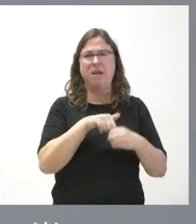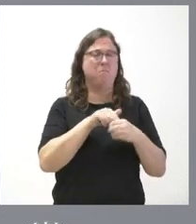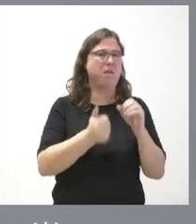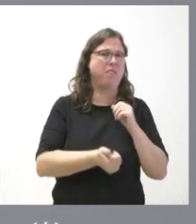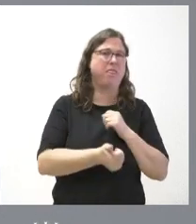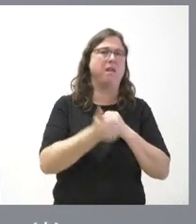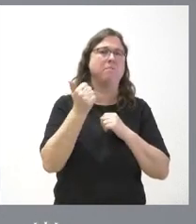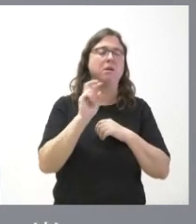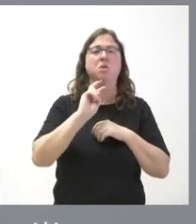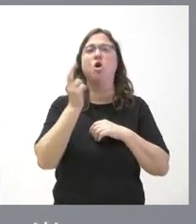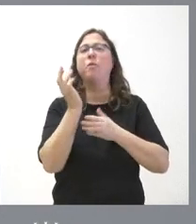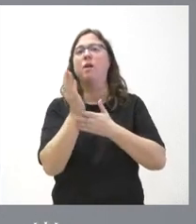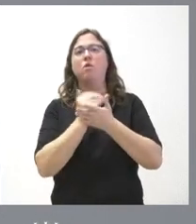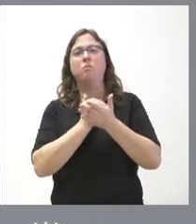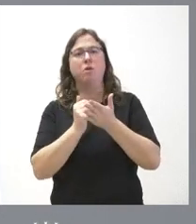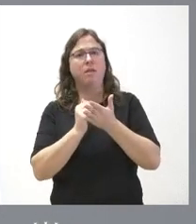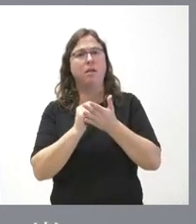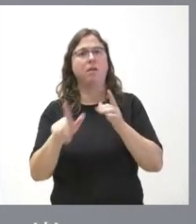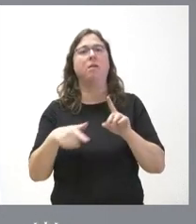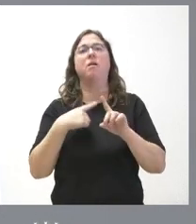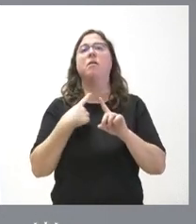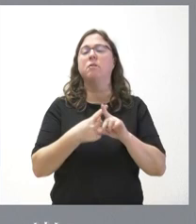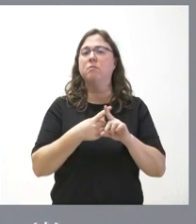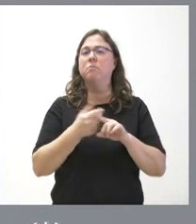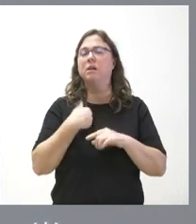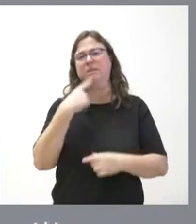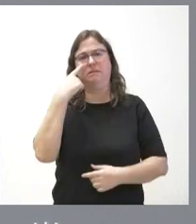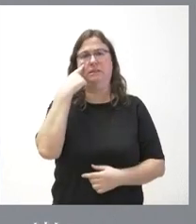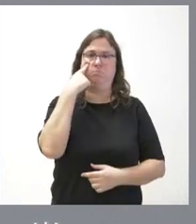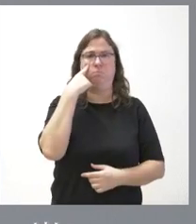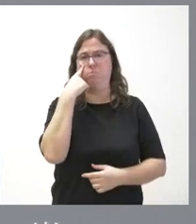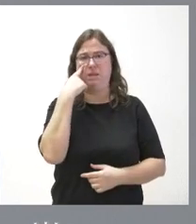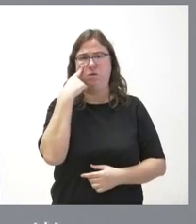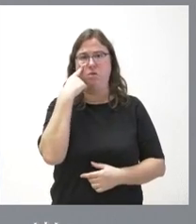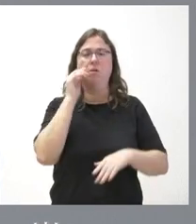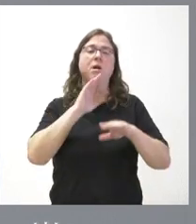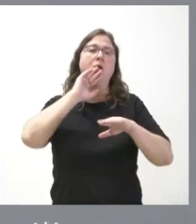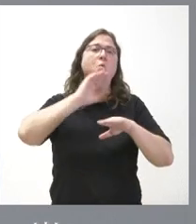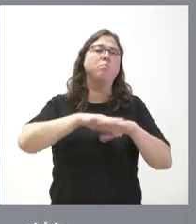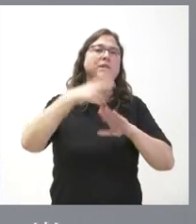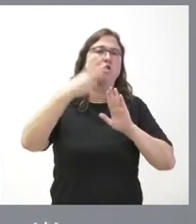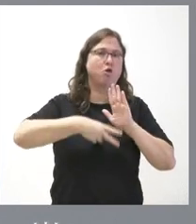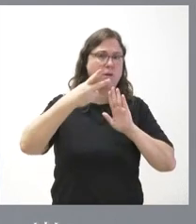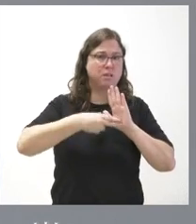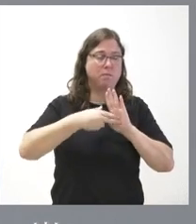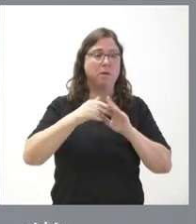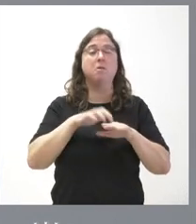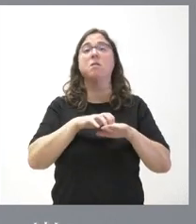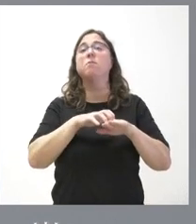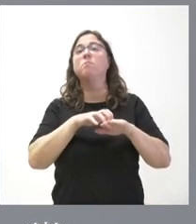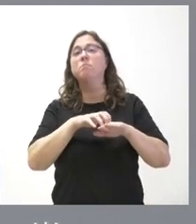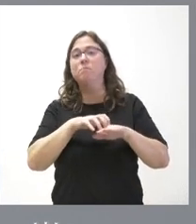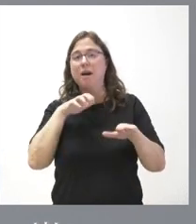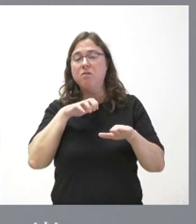que ninguna otra comunidad autónoma de España pero tenemos también un buen equipo de inspectores para garantizar el cumplimiento de la normativa la mayor parte de las residencias